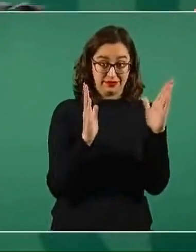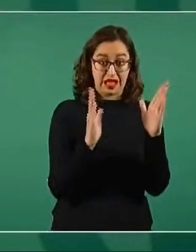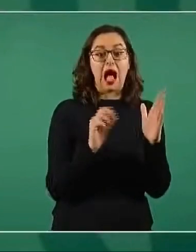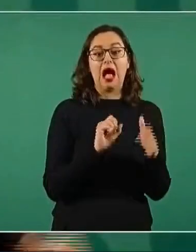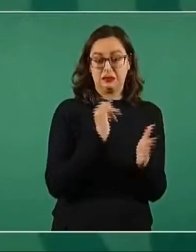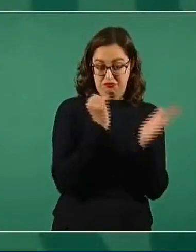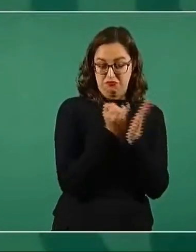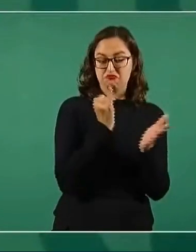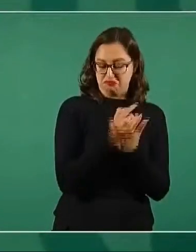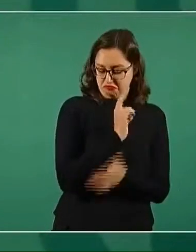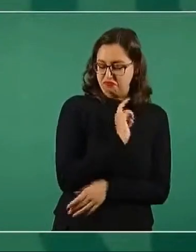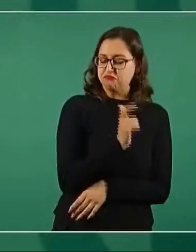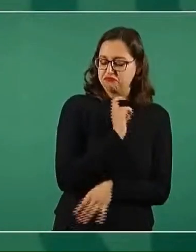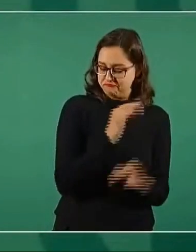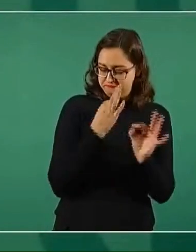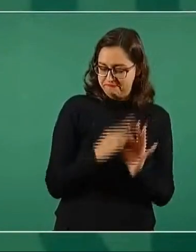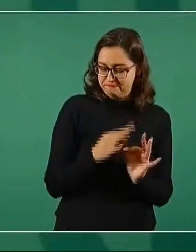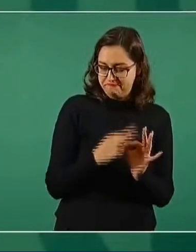pagamos impuestos. Entonces,